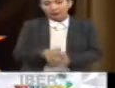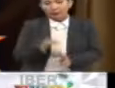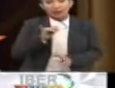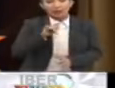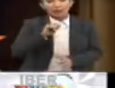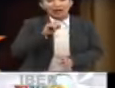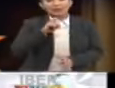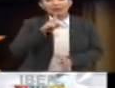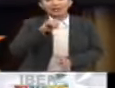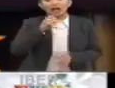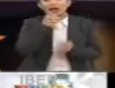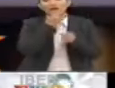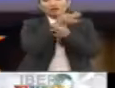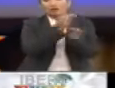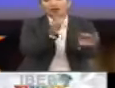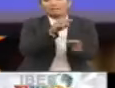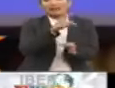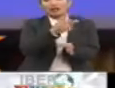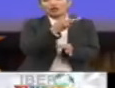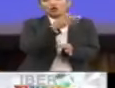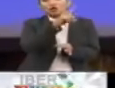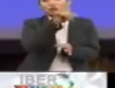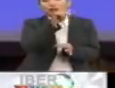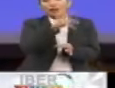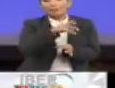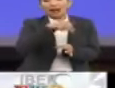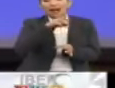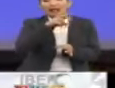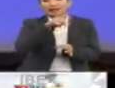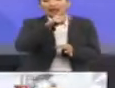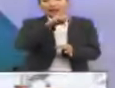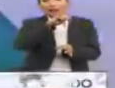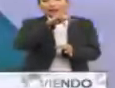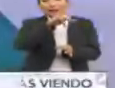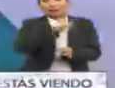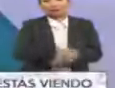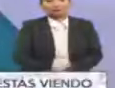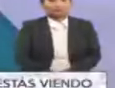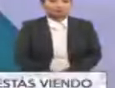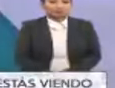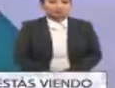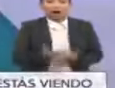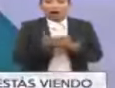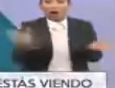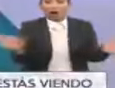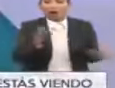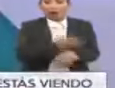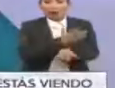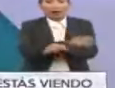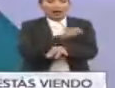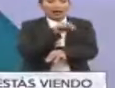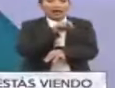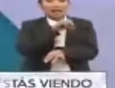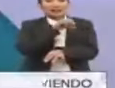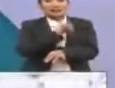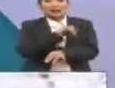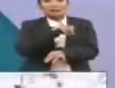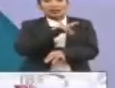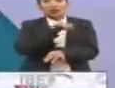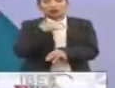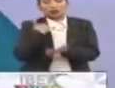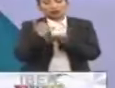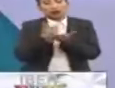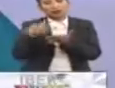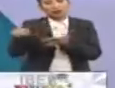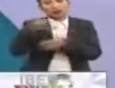Iberoamérica al Día, con información de Miguel Guzmán, por Mayra Tapia. Vamos ahora con nuestra compañera Nancy Mendoza, que tiene la